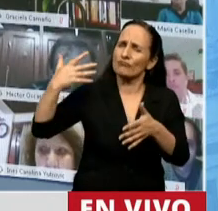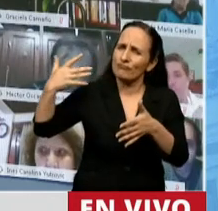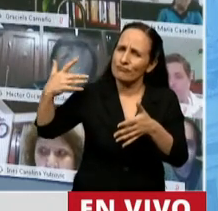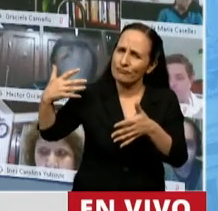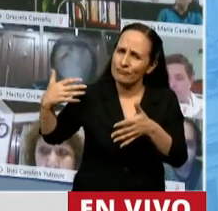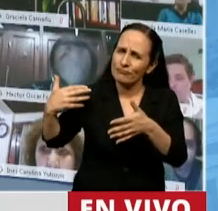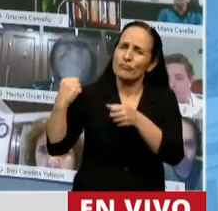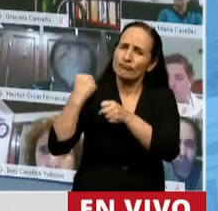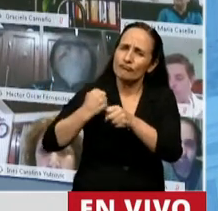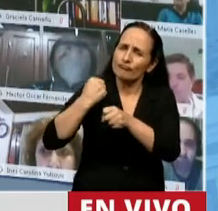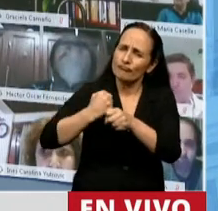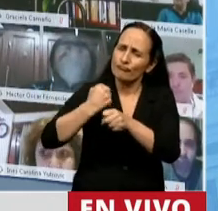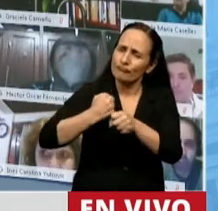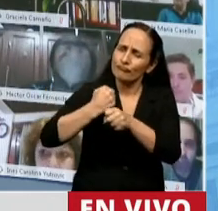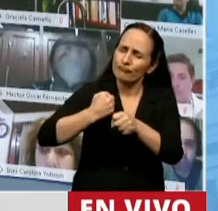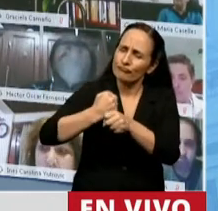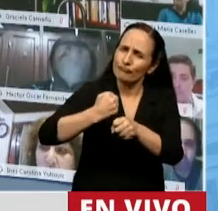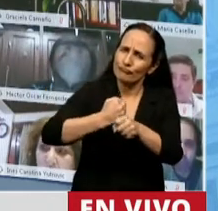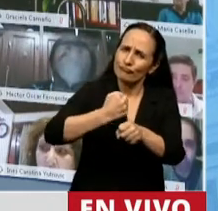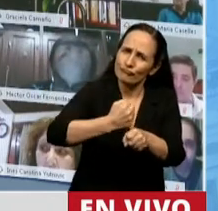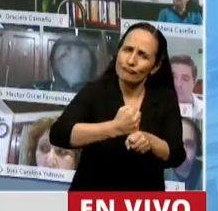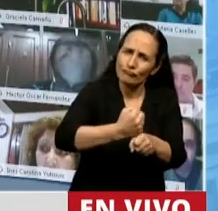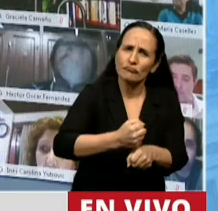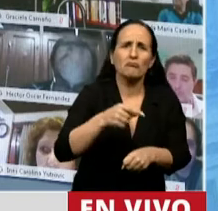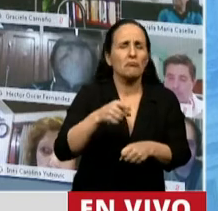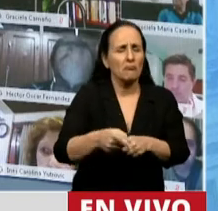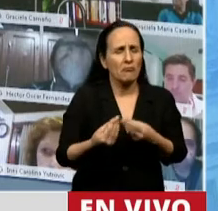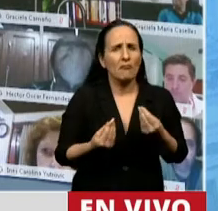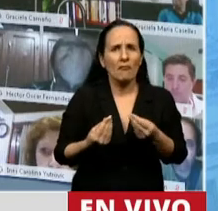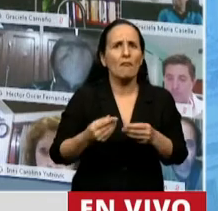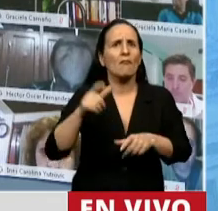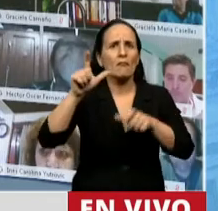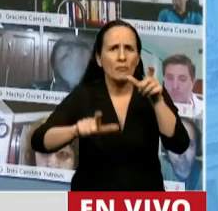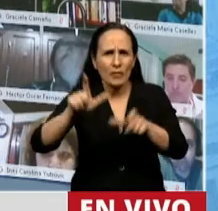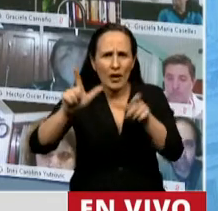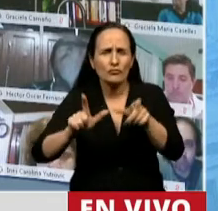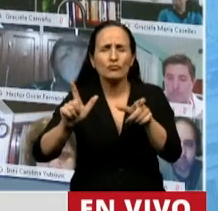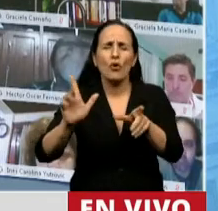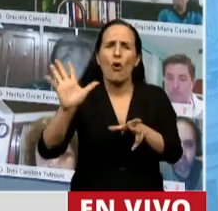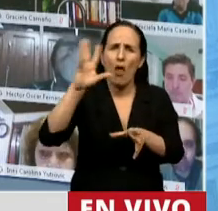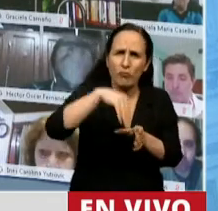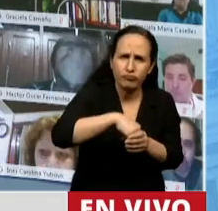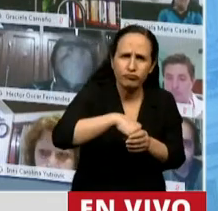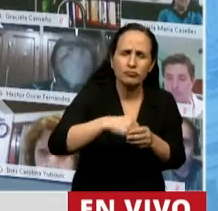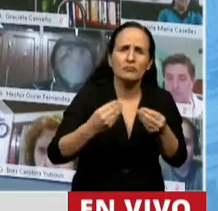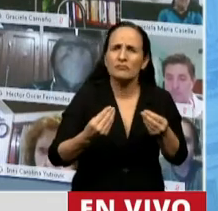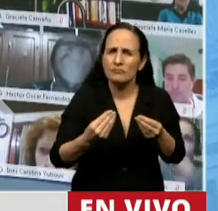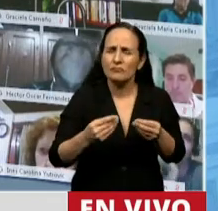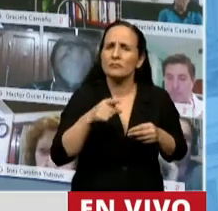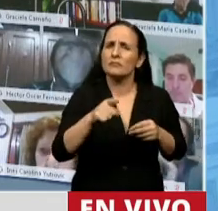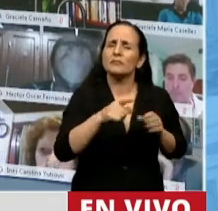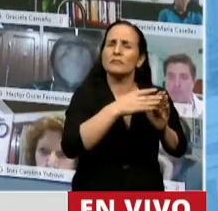y participación que parte desde Río Más 20